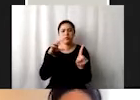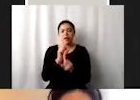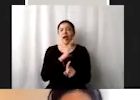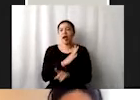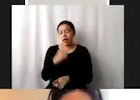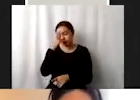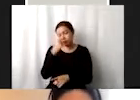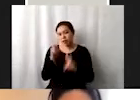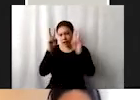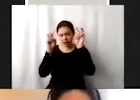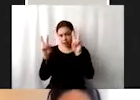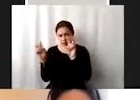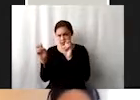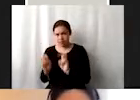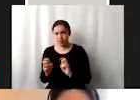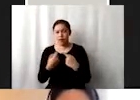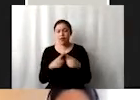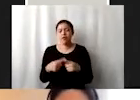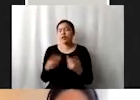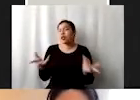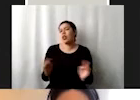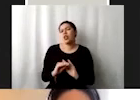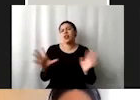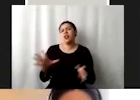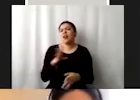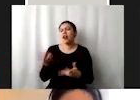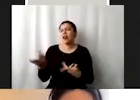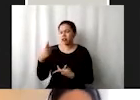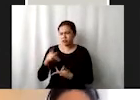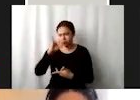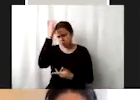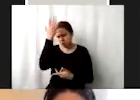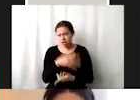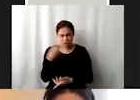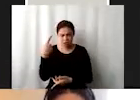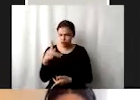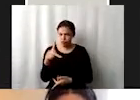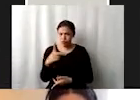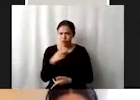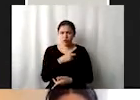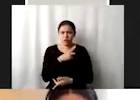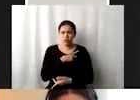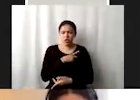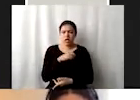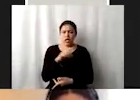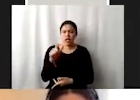temáticas, incluso tienen su propia iconografía. Alicia, les paso en un momentito más,